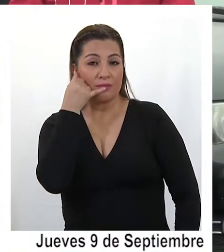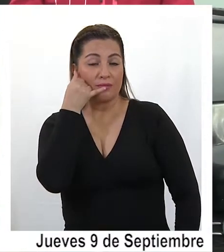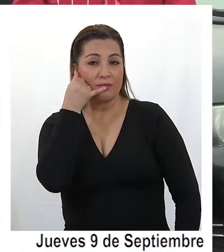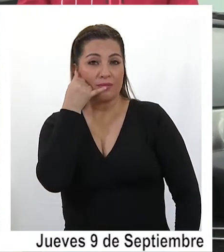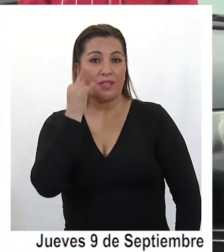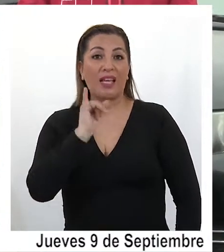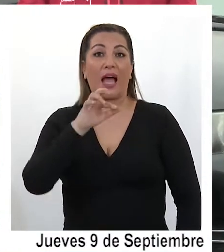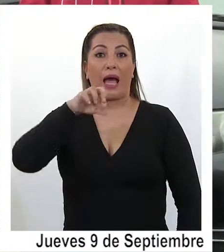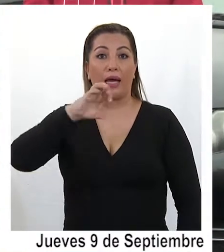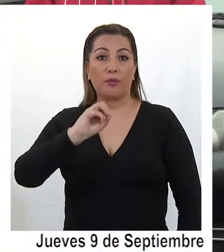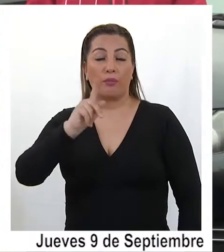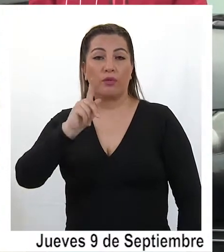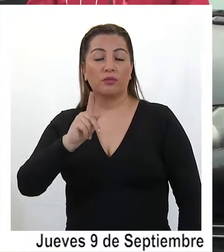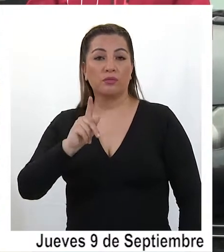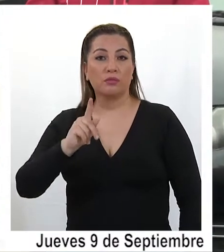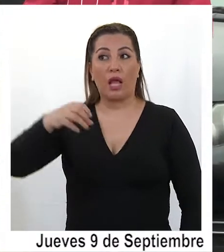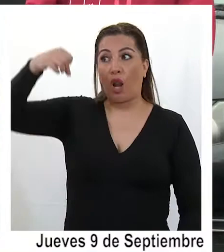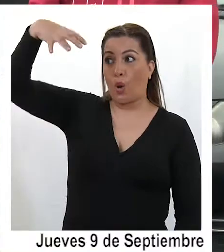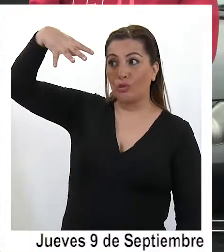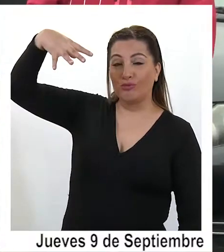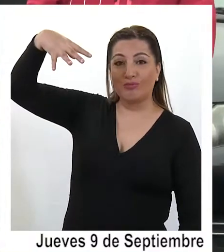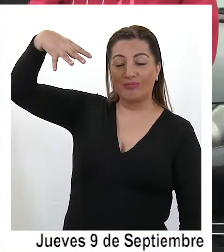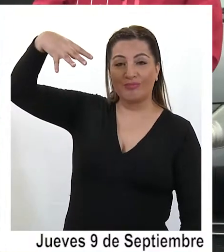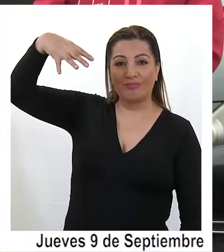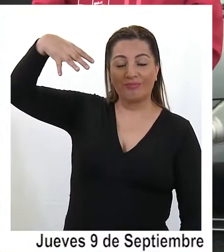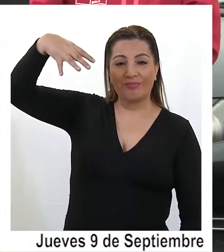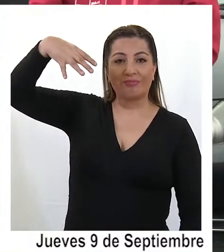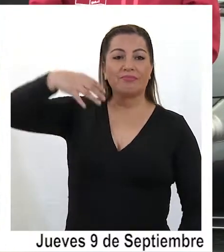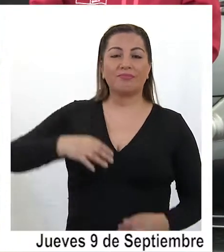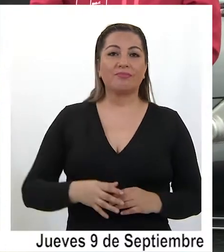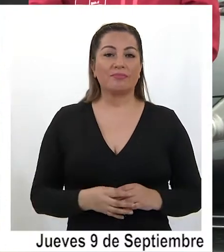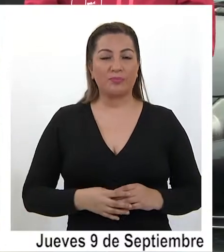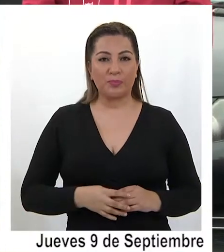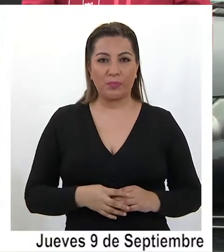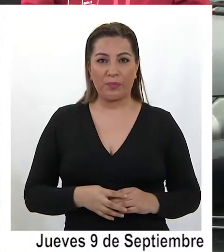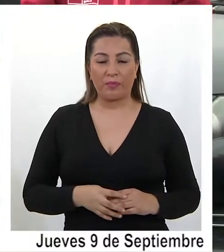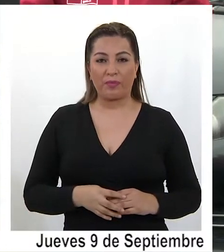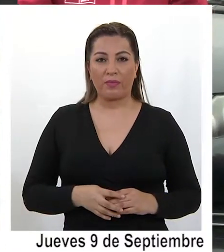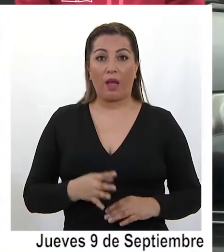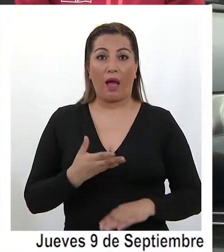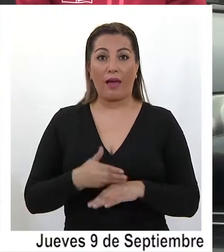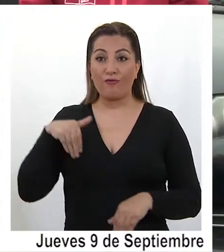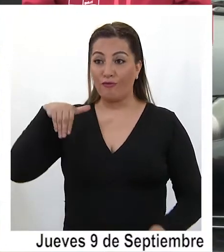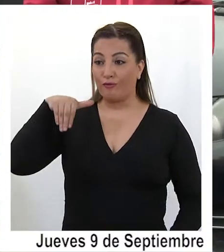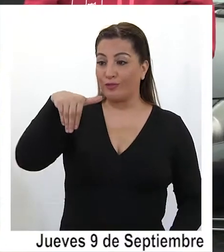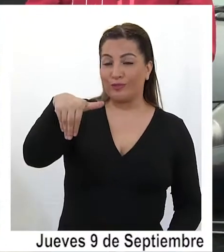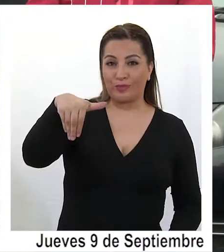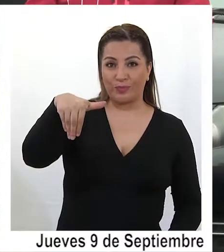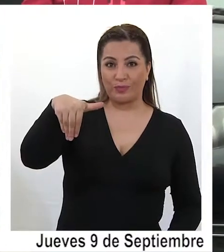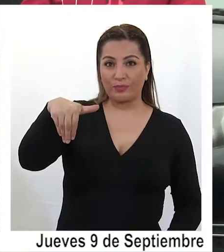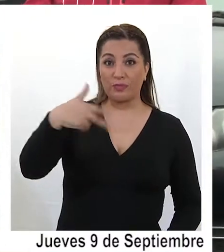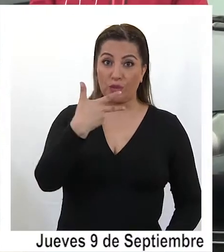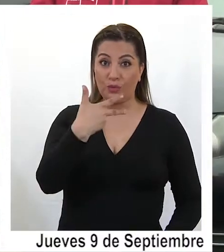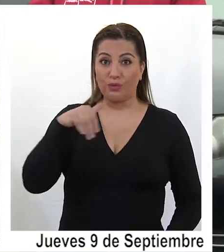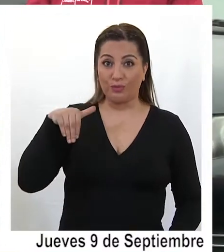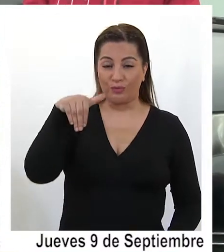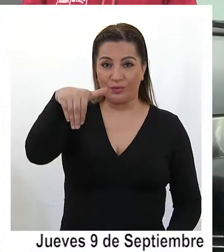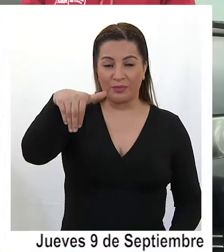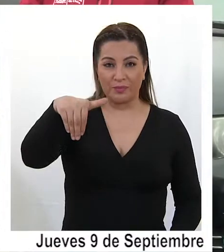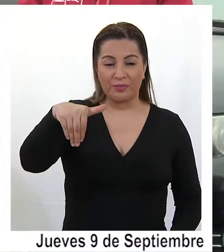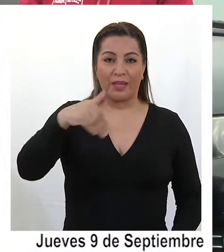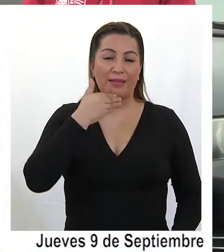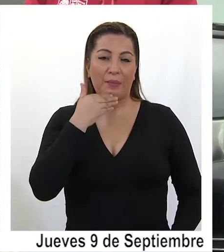iPod, hay lámparas, hay la particularidad que tenemos buses, 8 buses,